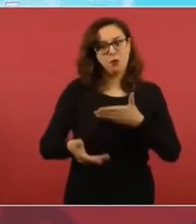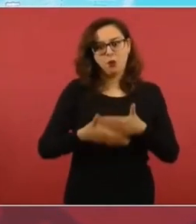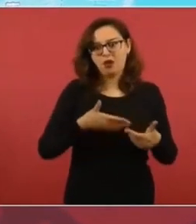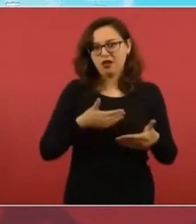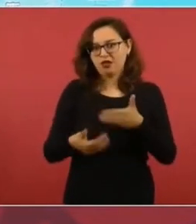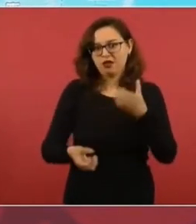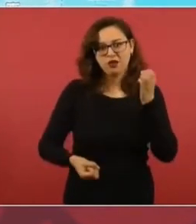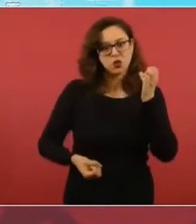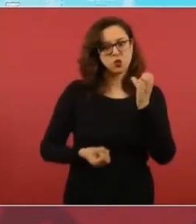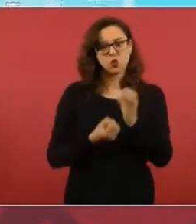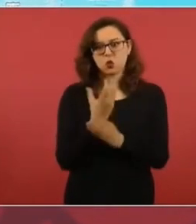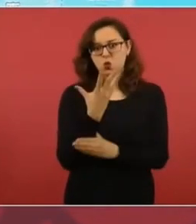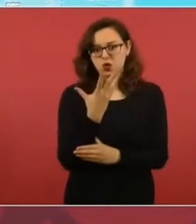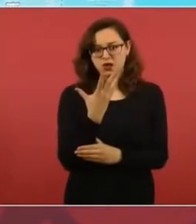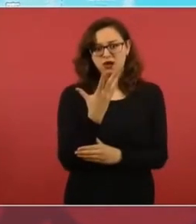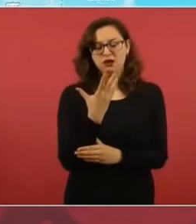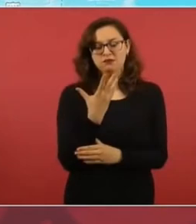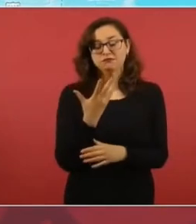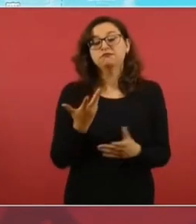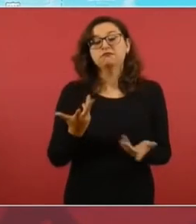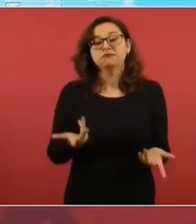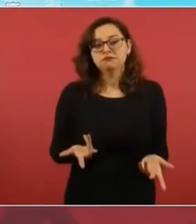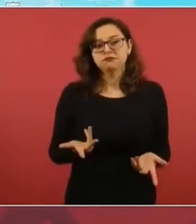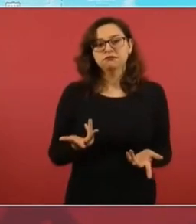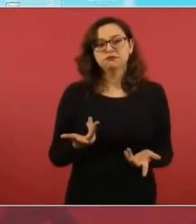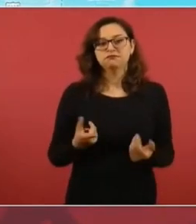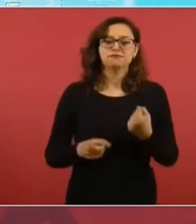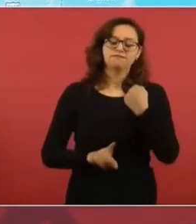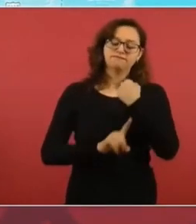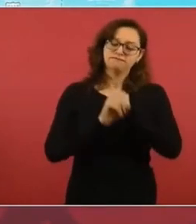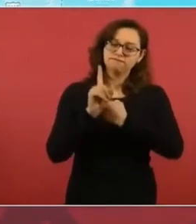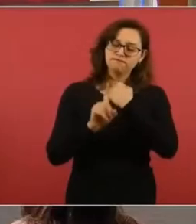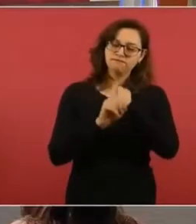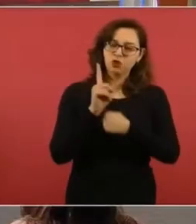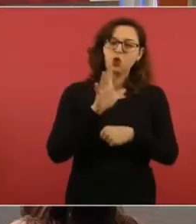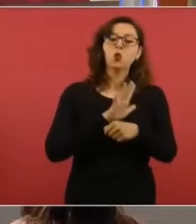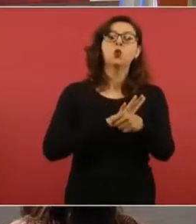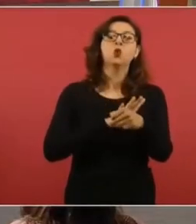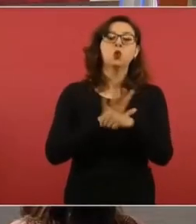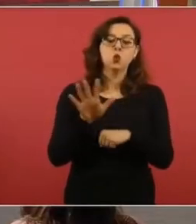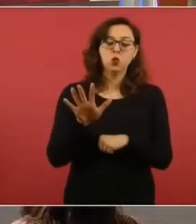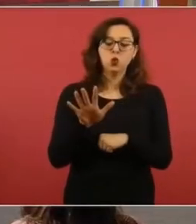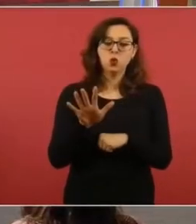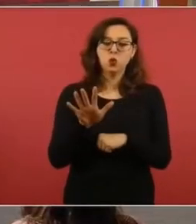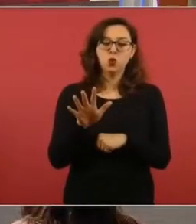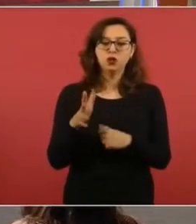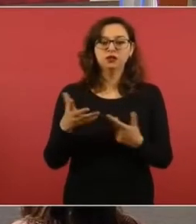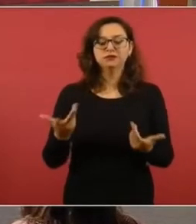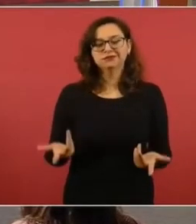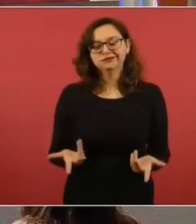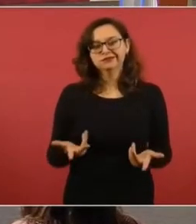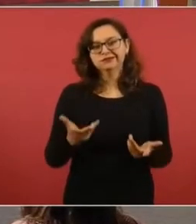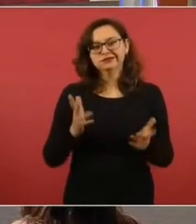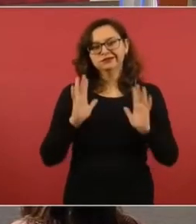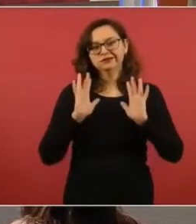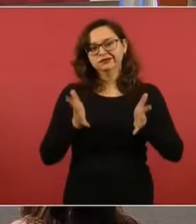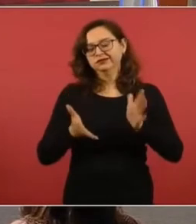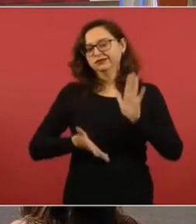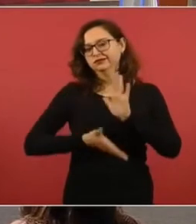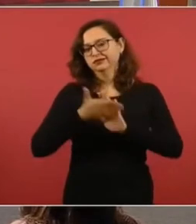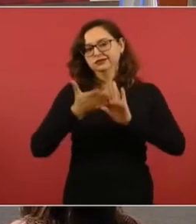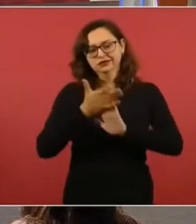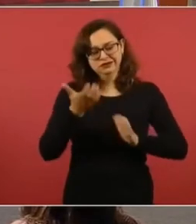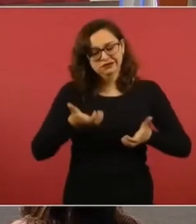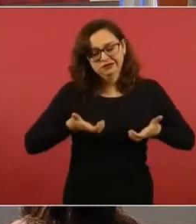Aquí tenemos problemas porque hay puentes que ya están